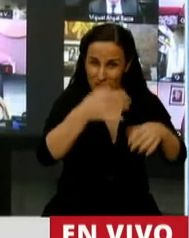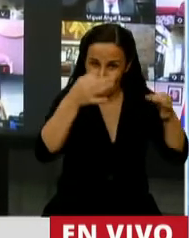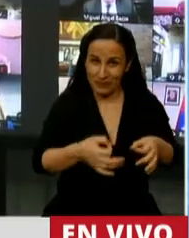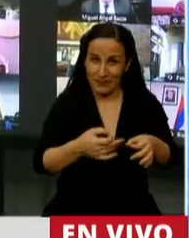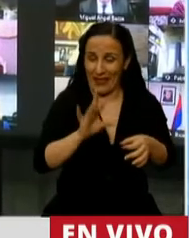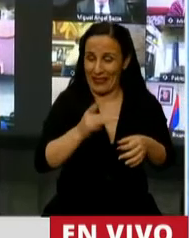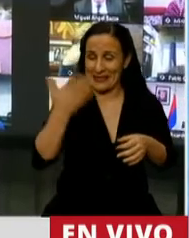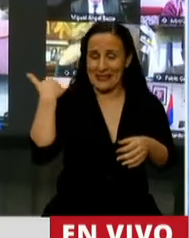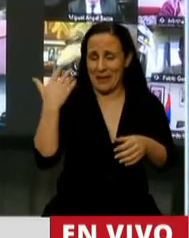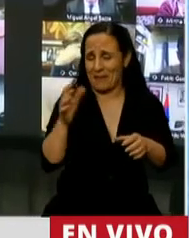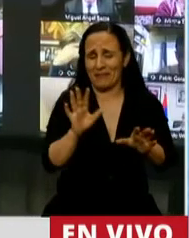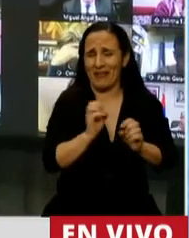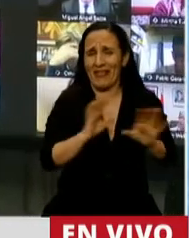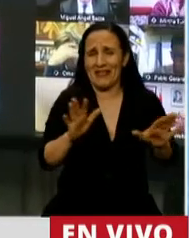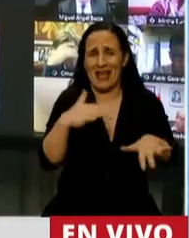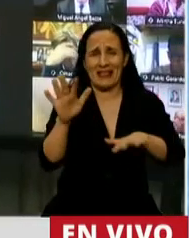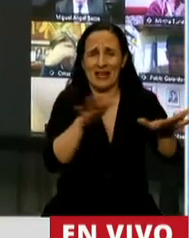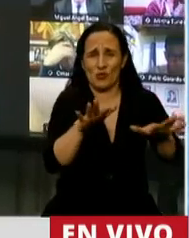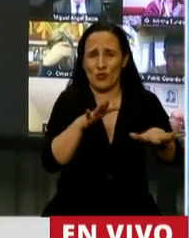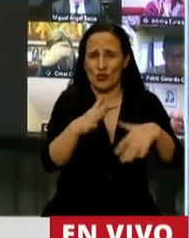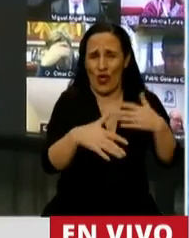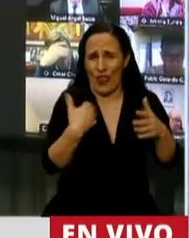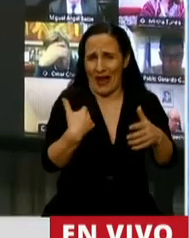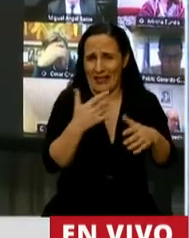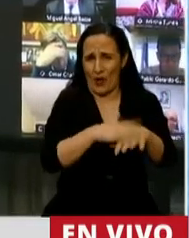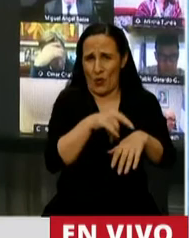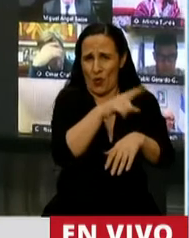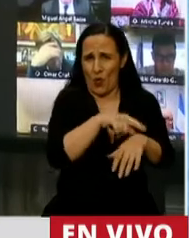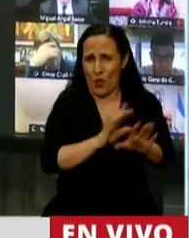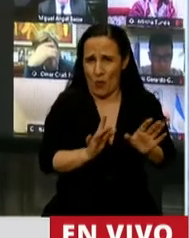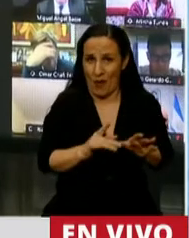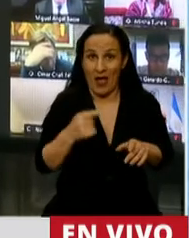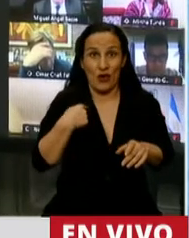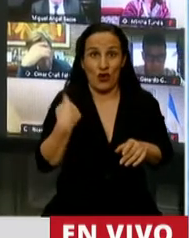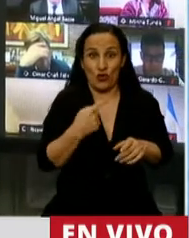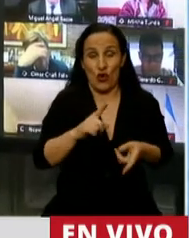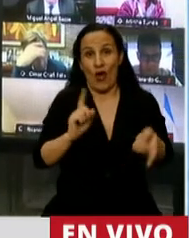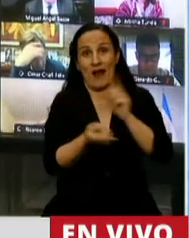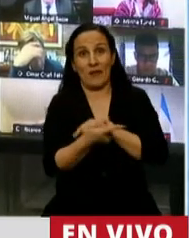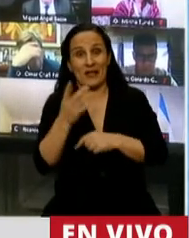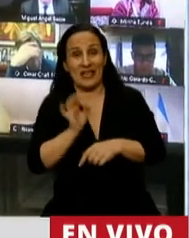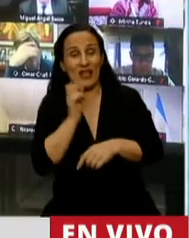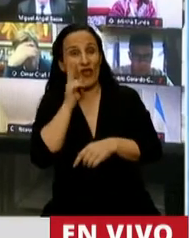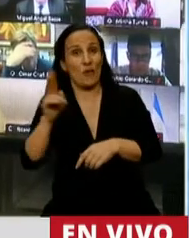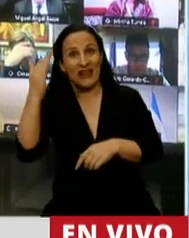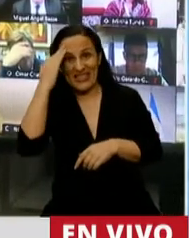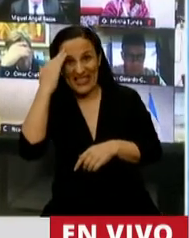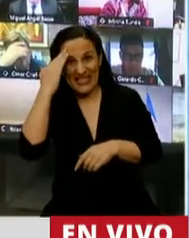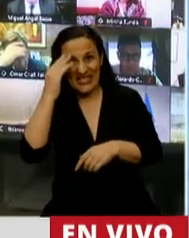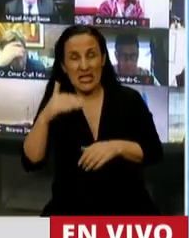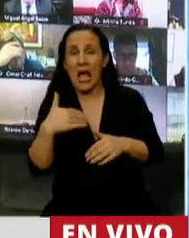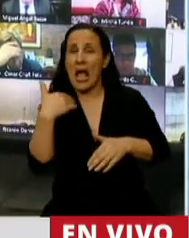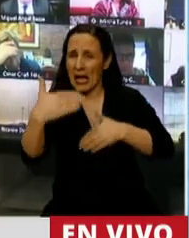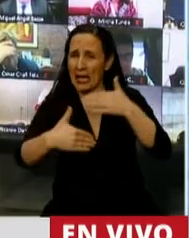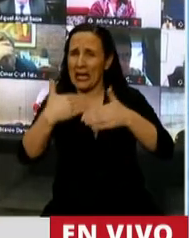en diciembre pasado. Les dejamos nosotros, a la inversa de ustedes, en el 2015 les dejamos una Argentina que crecía al